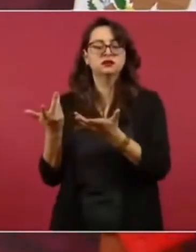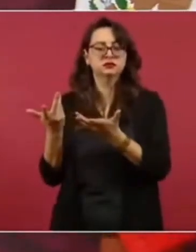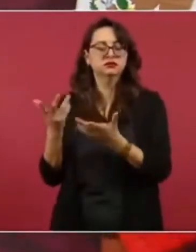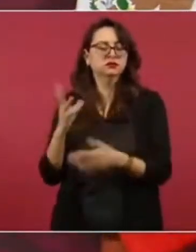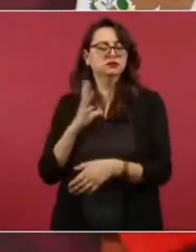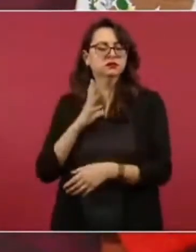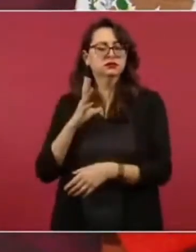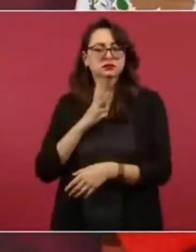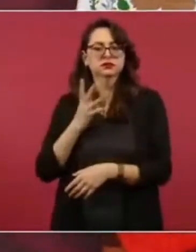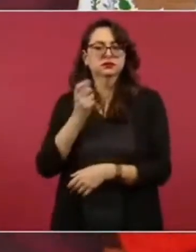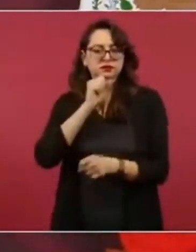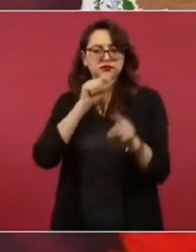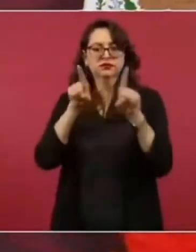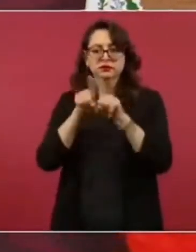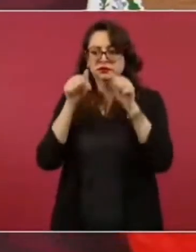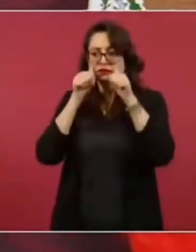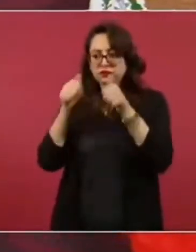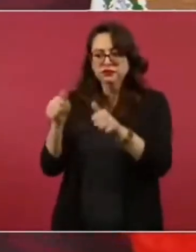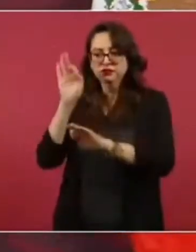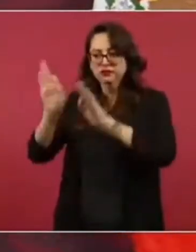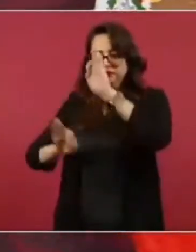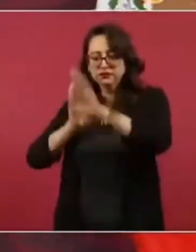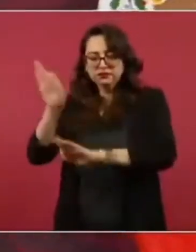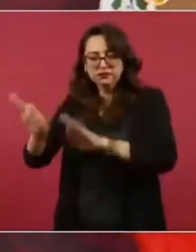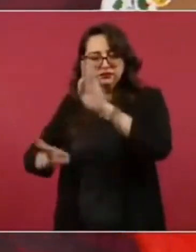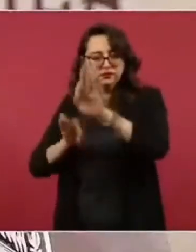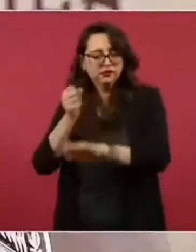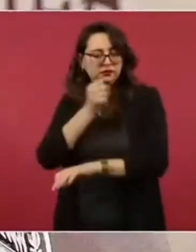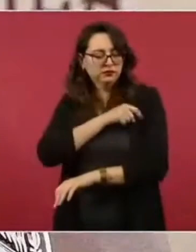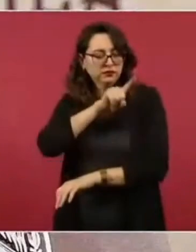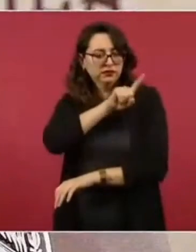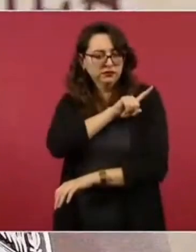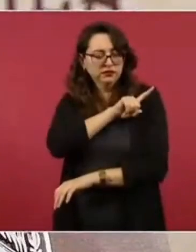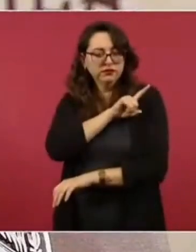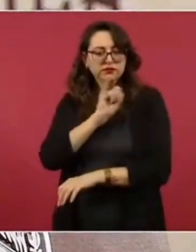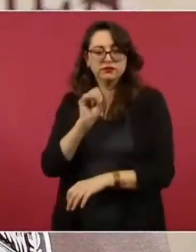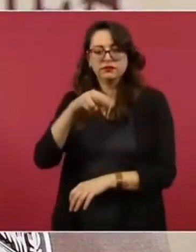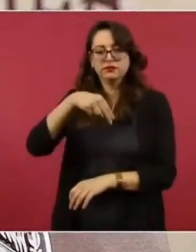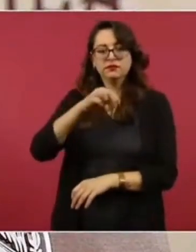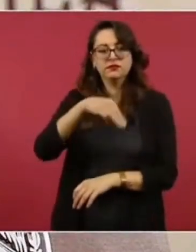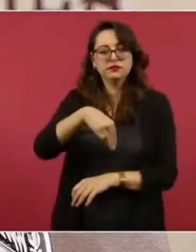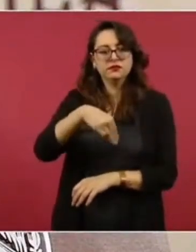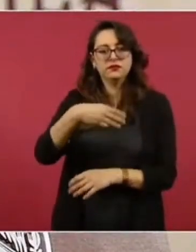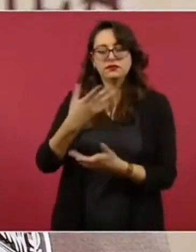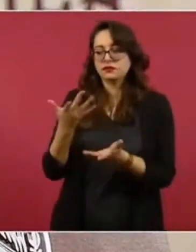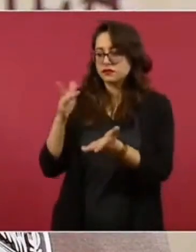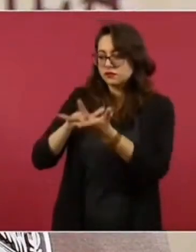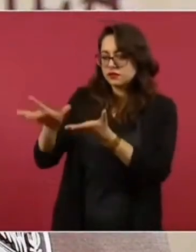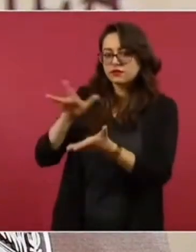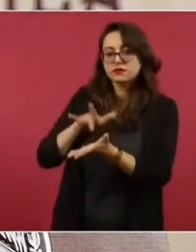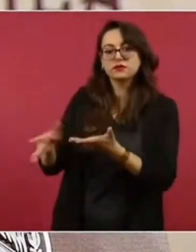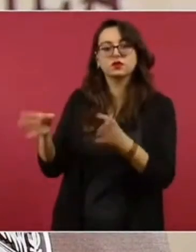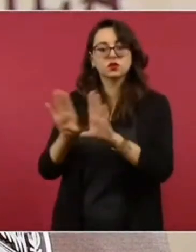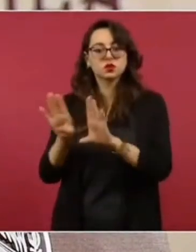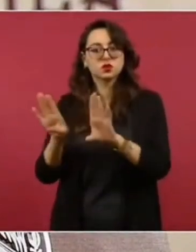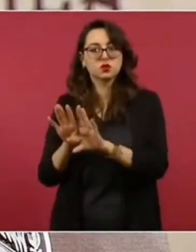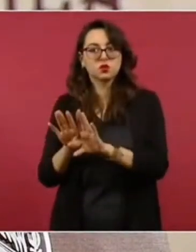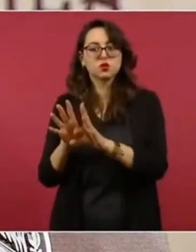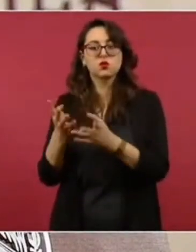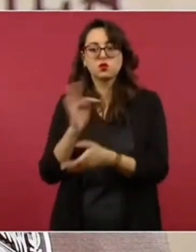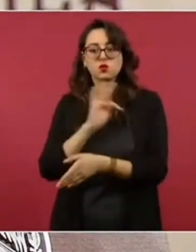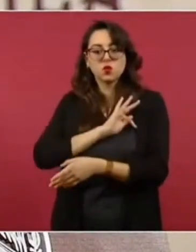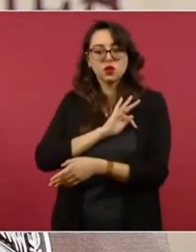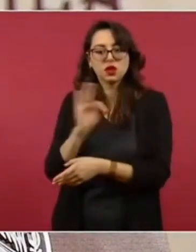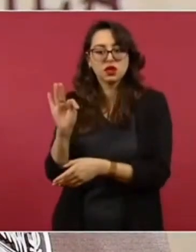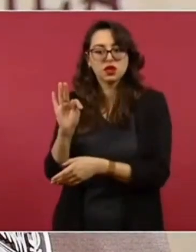salud y está atendiendo el Instituto Nacional de Migración las solicitudes que ellos